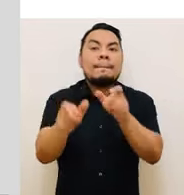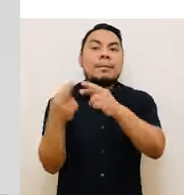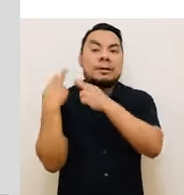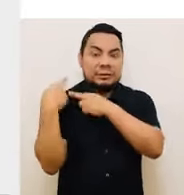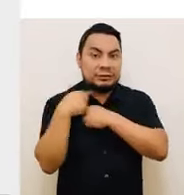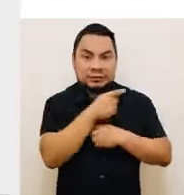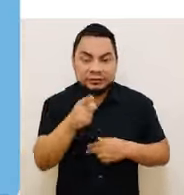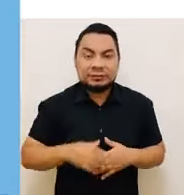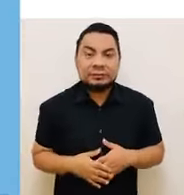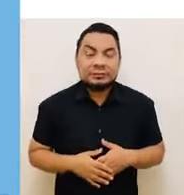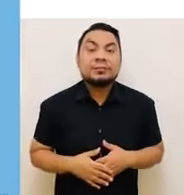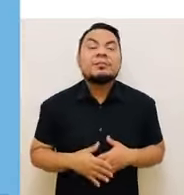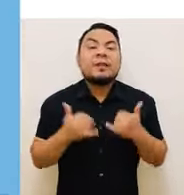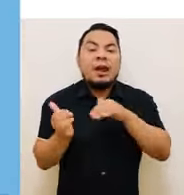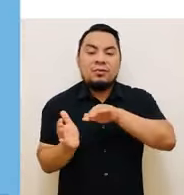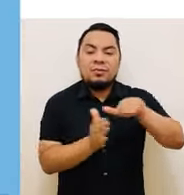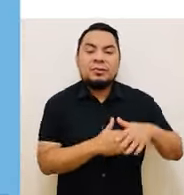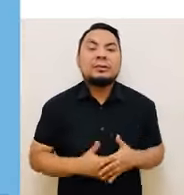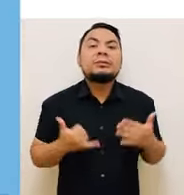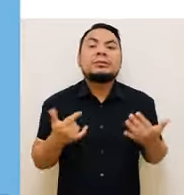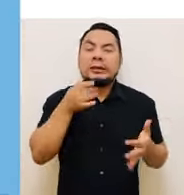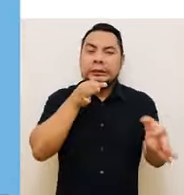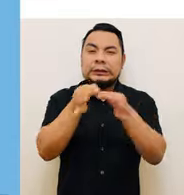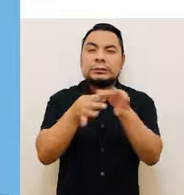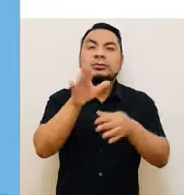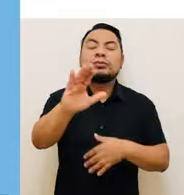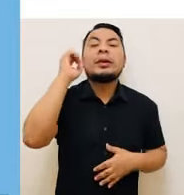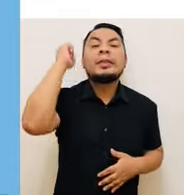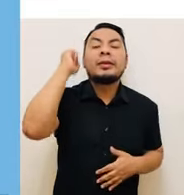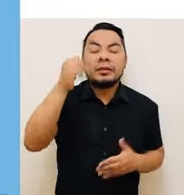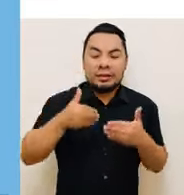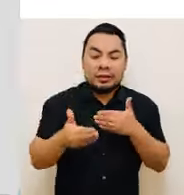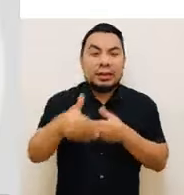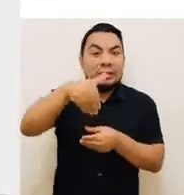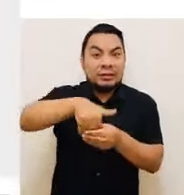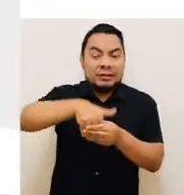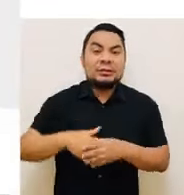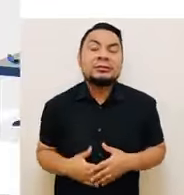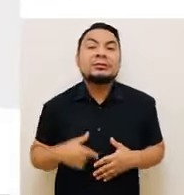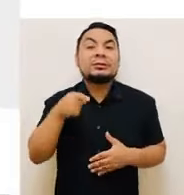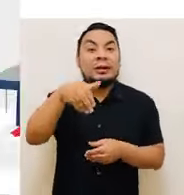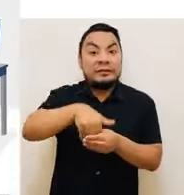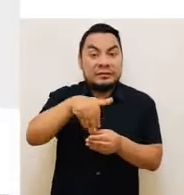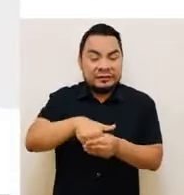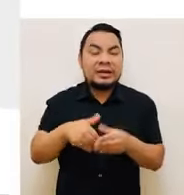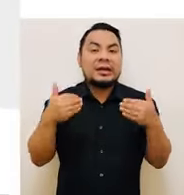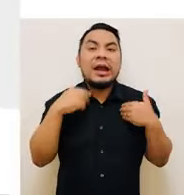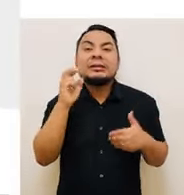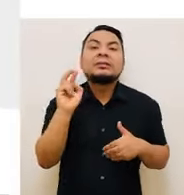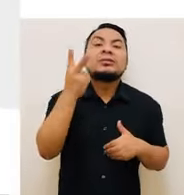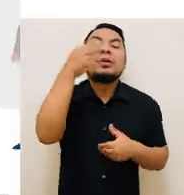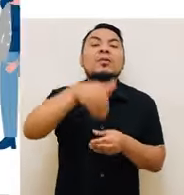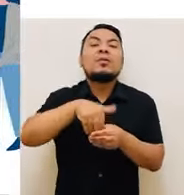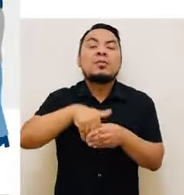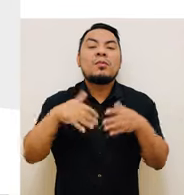y los personeros. A continuación, se detallarán tus derechos durante el sufragio. El sufragio es el segundo